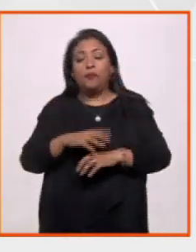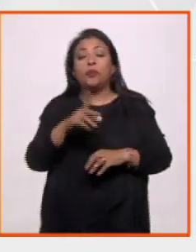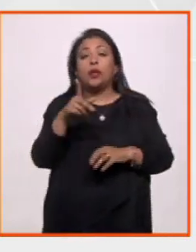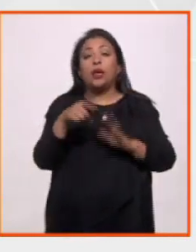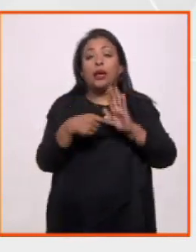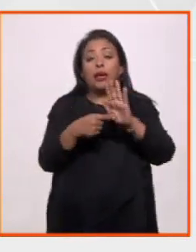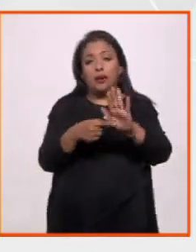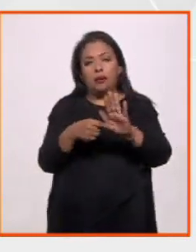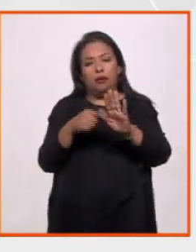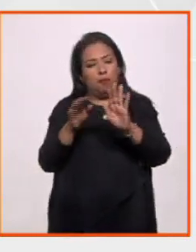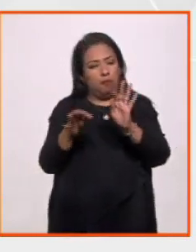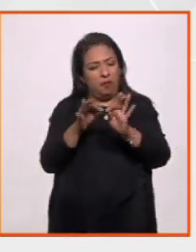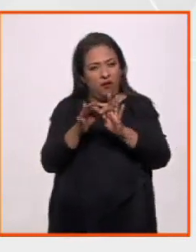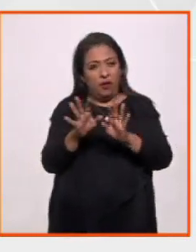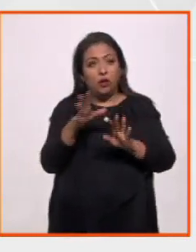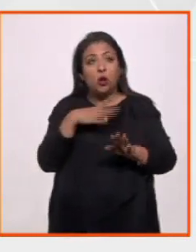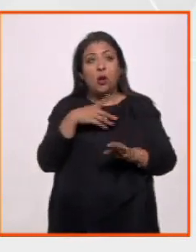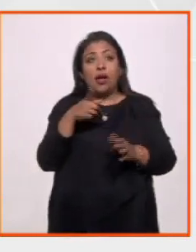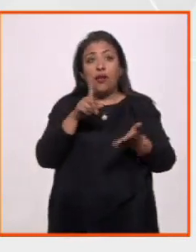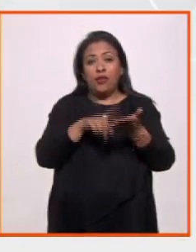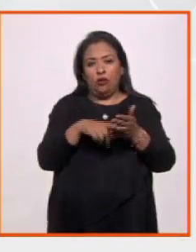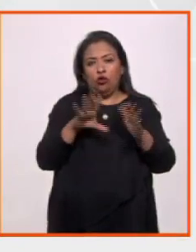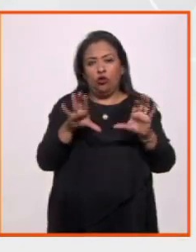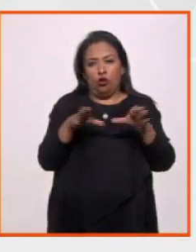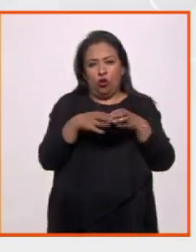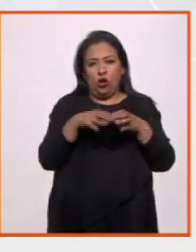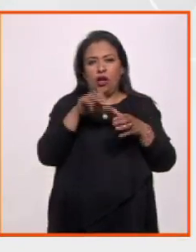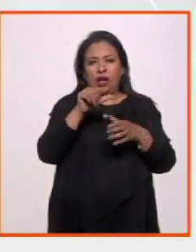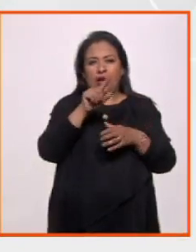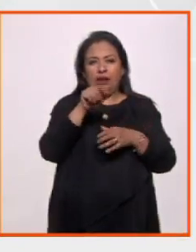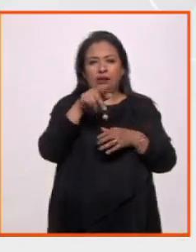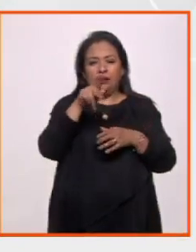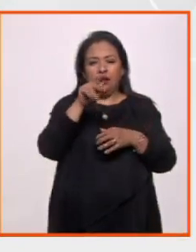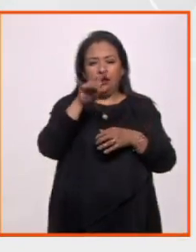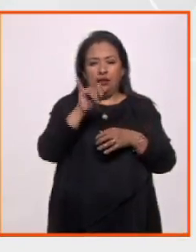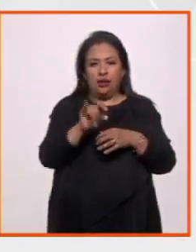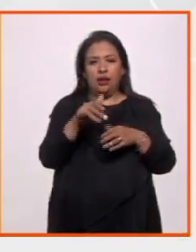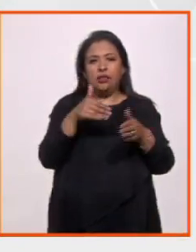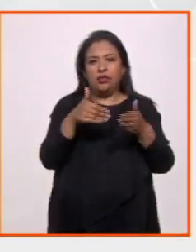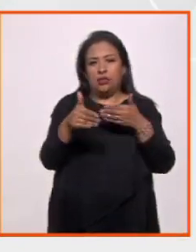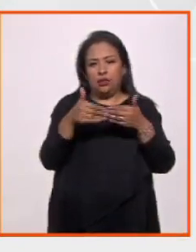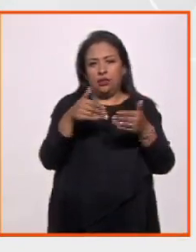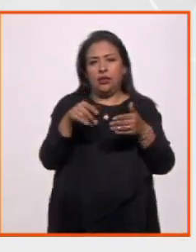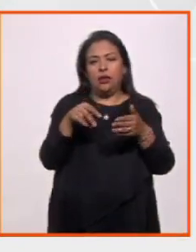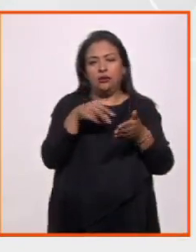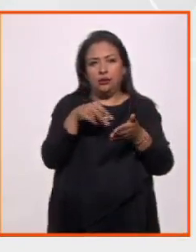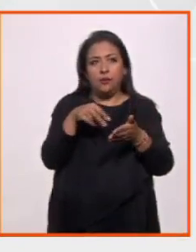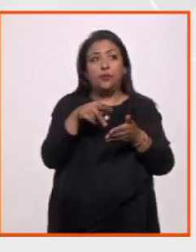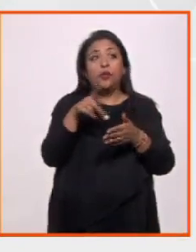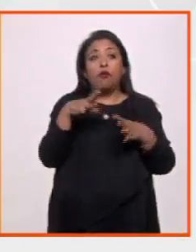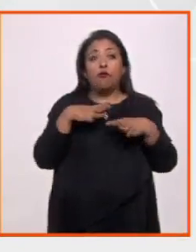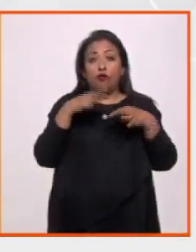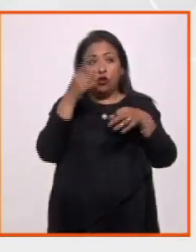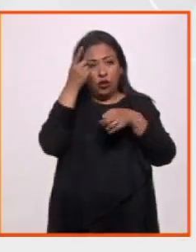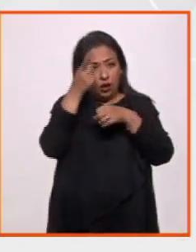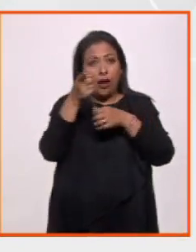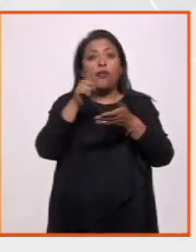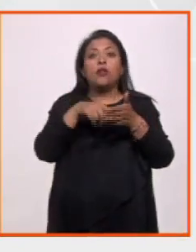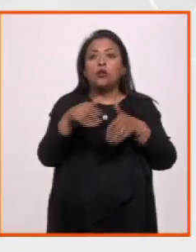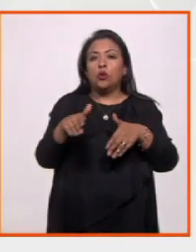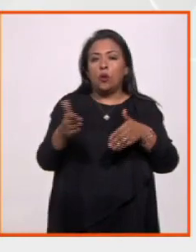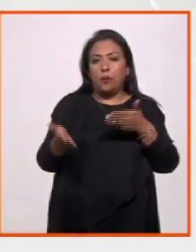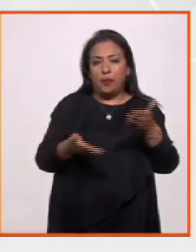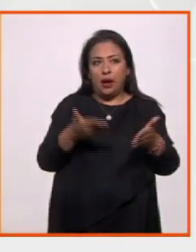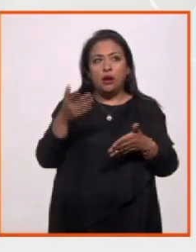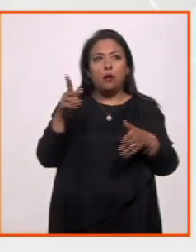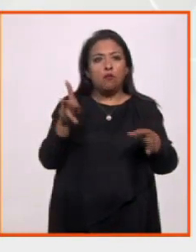el dato específico, es que los miembros de la compañía Accent y Danza Contemporánea, que fundó y dirige Duane, bailan ahí, y